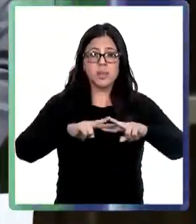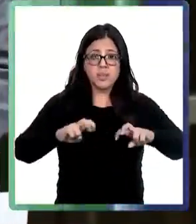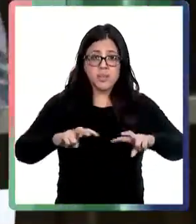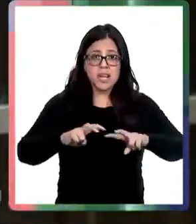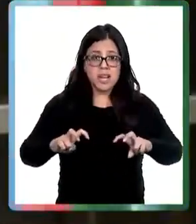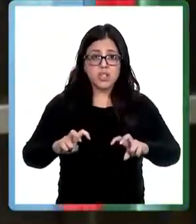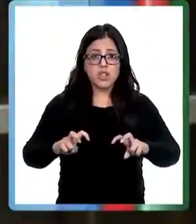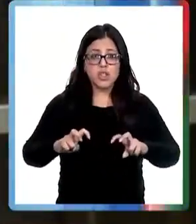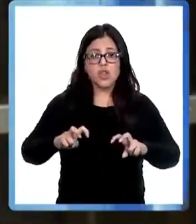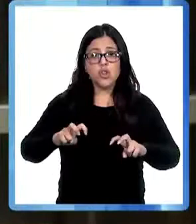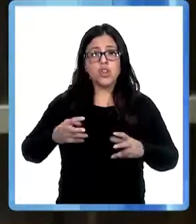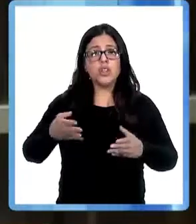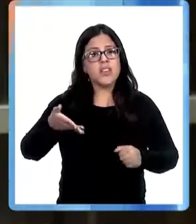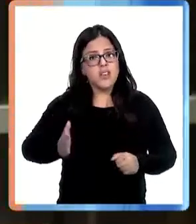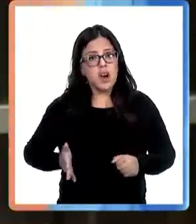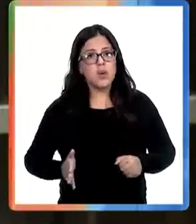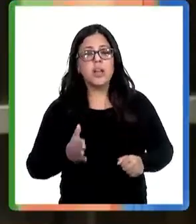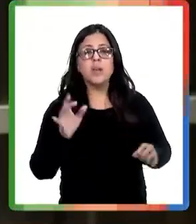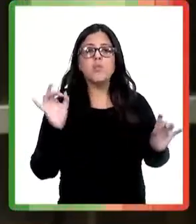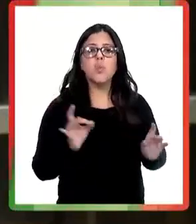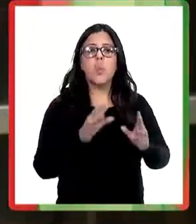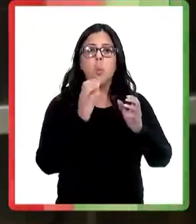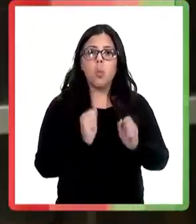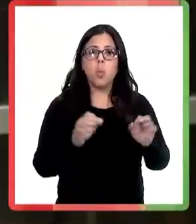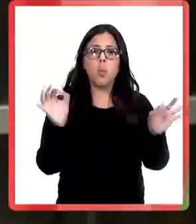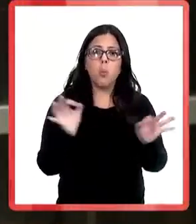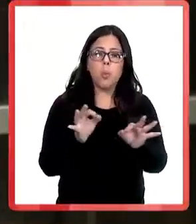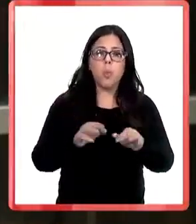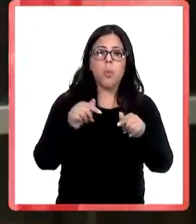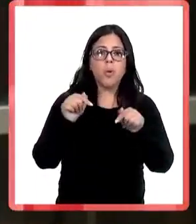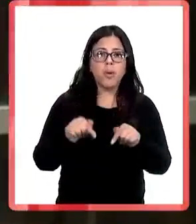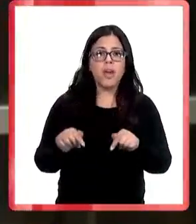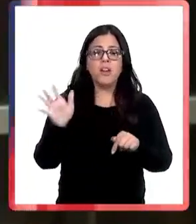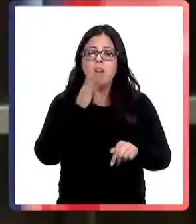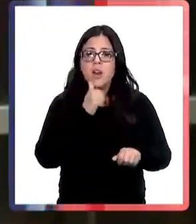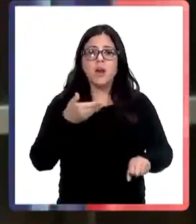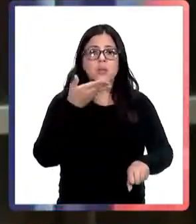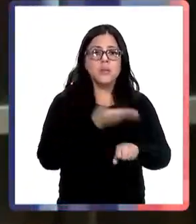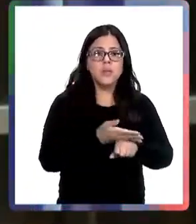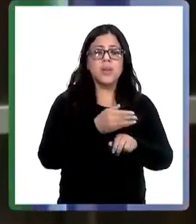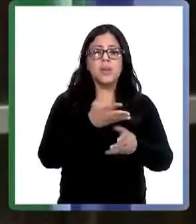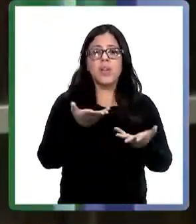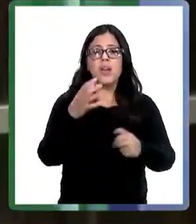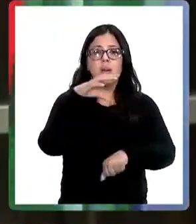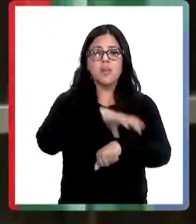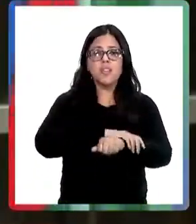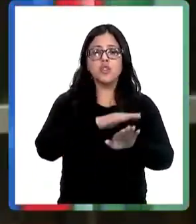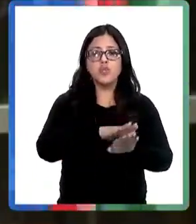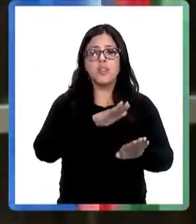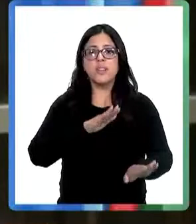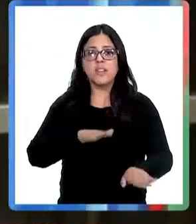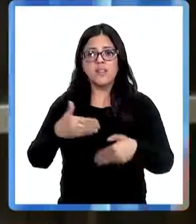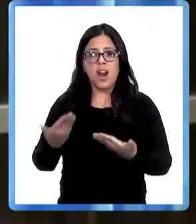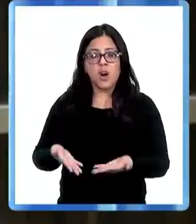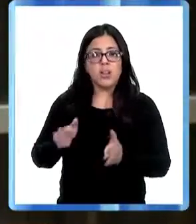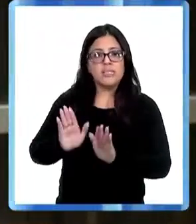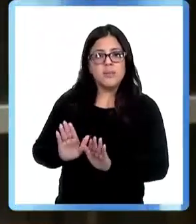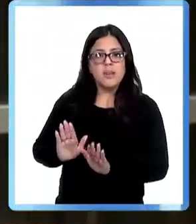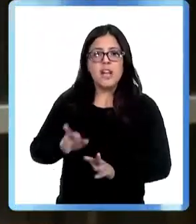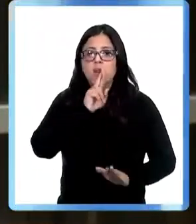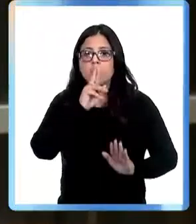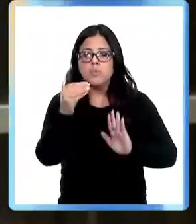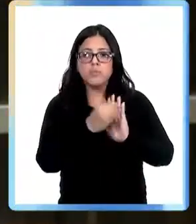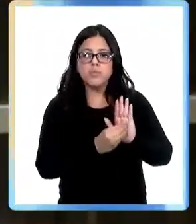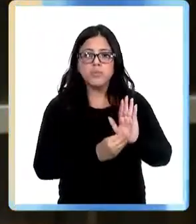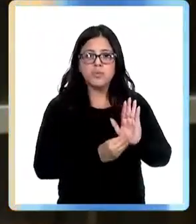se haya solicitado la prisión preventiva en esta ocasión, esperando que los resultados a futuro puedan significar que no solamente esta persona